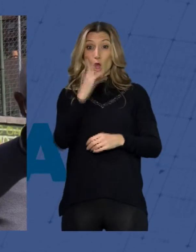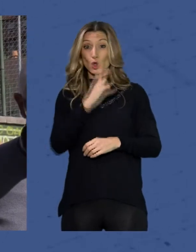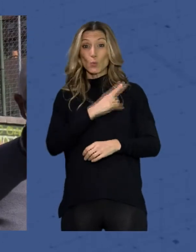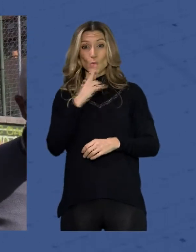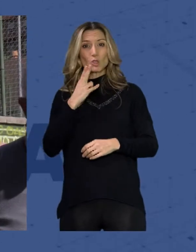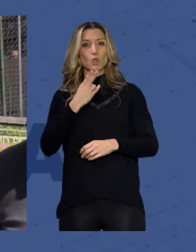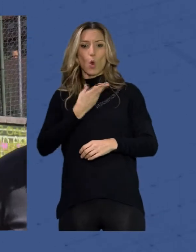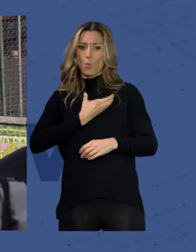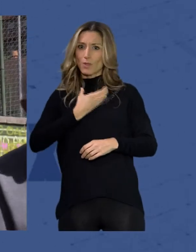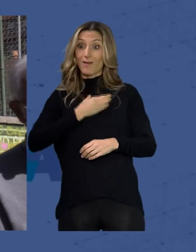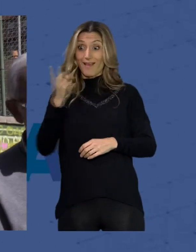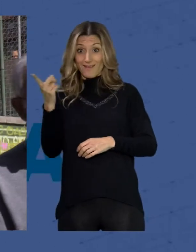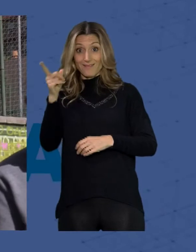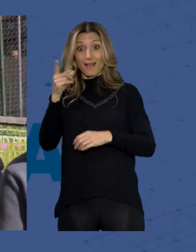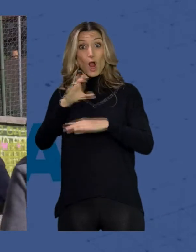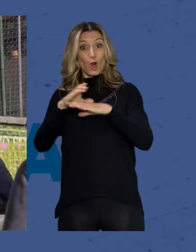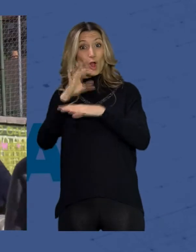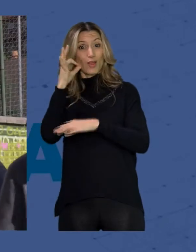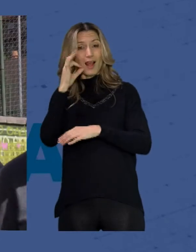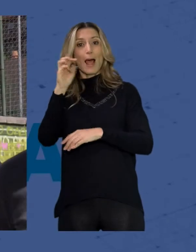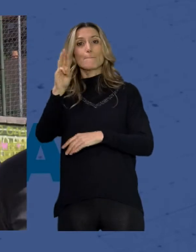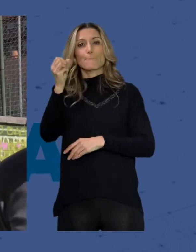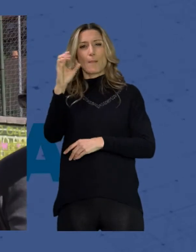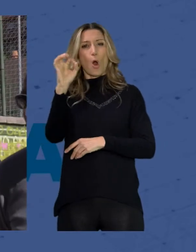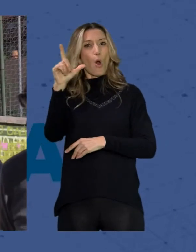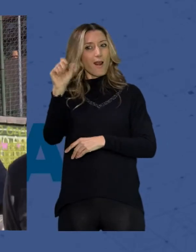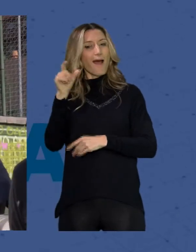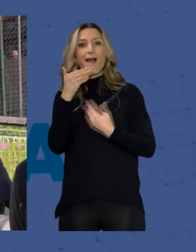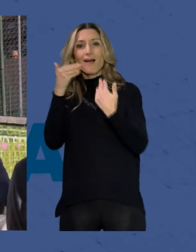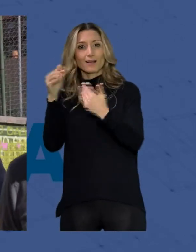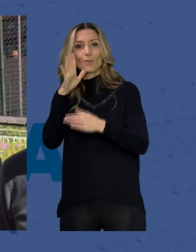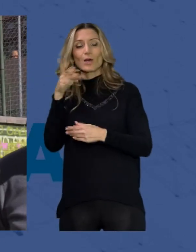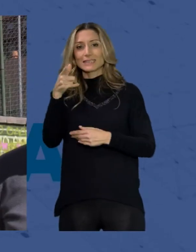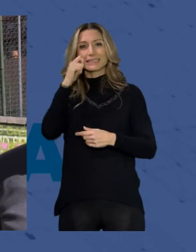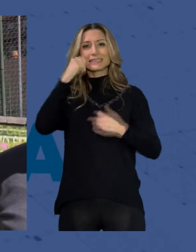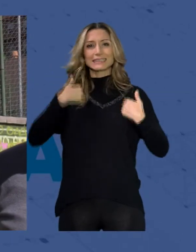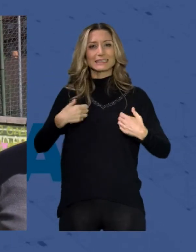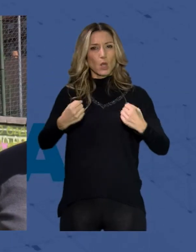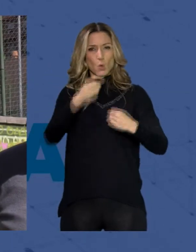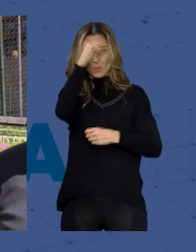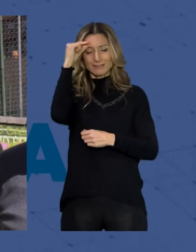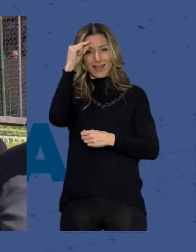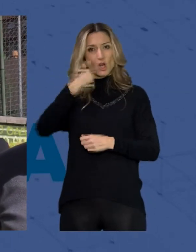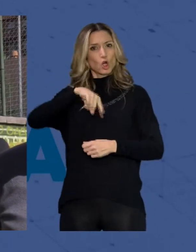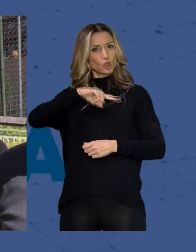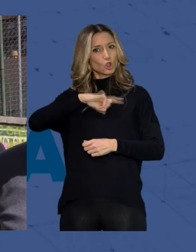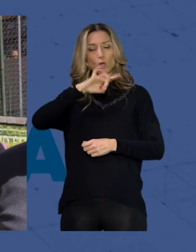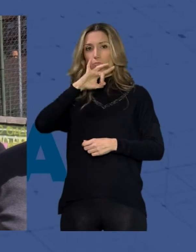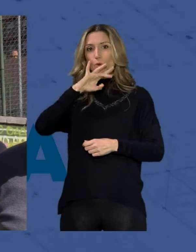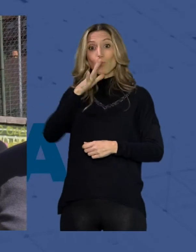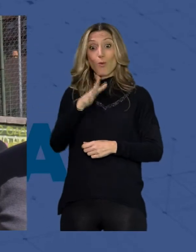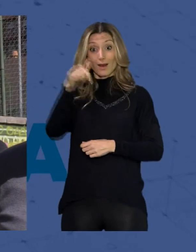caso representando al ayuntamiento con algo tan importante en nuestras vidas como es la salud mental. Así que estamos contentos y en Faisem